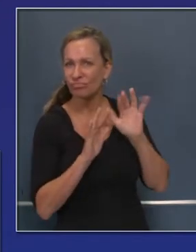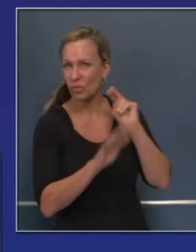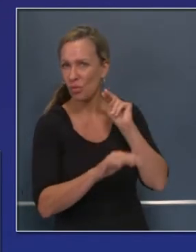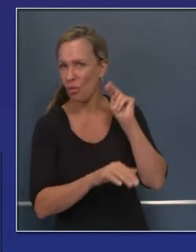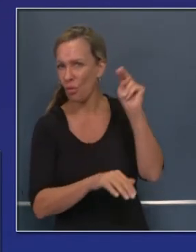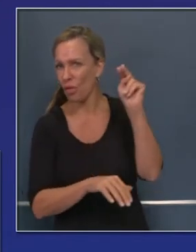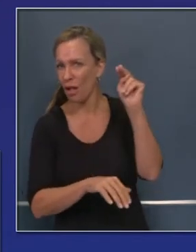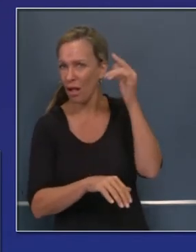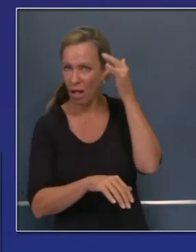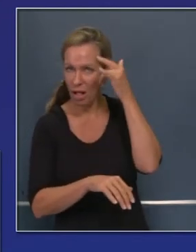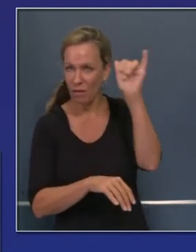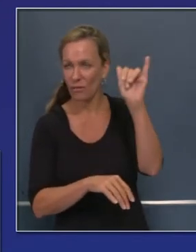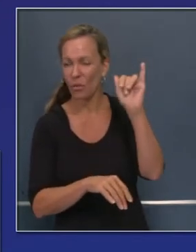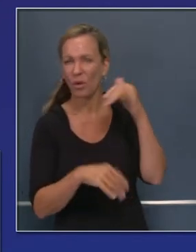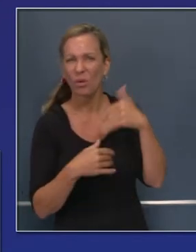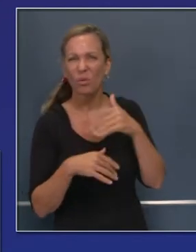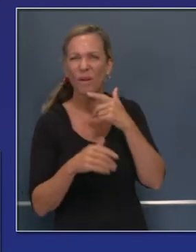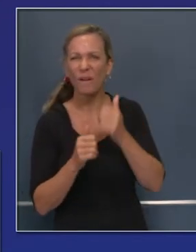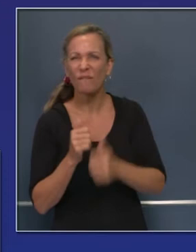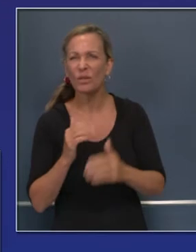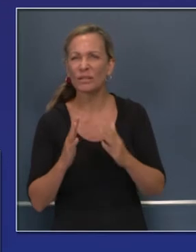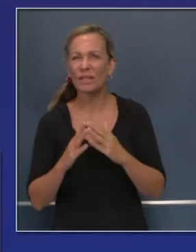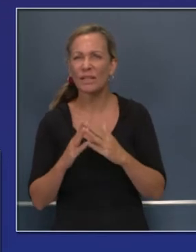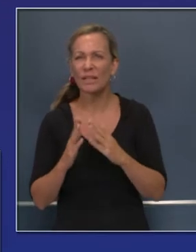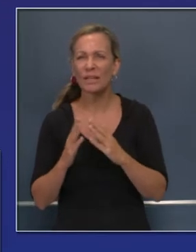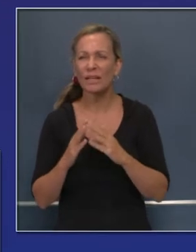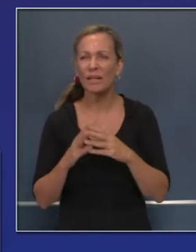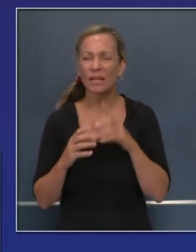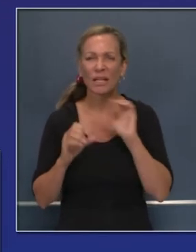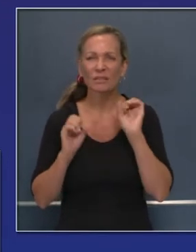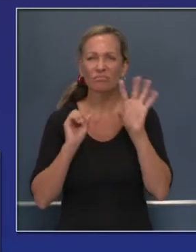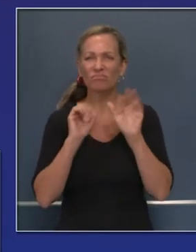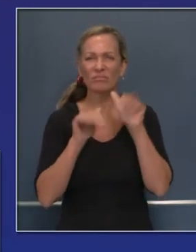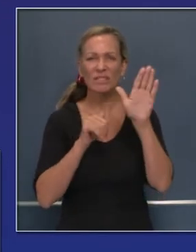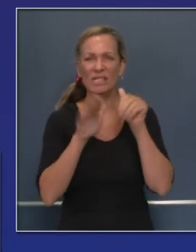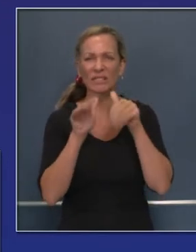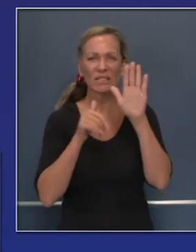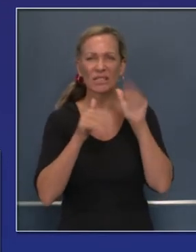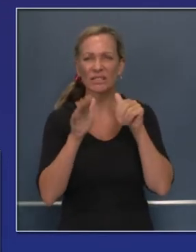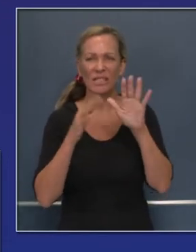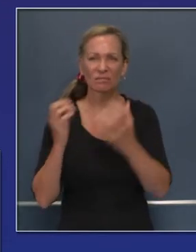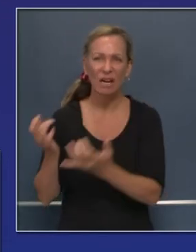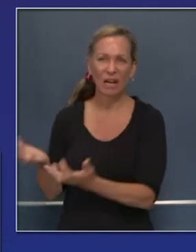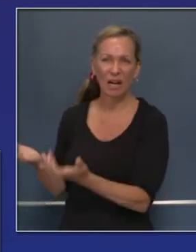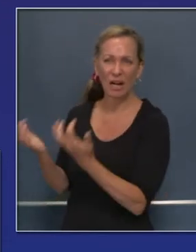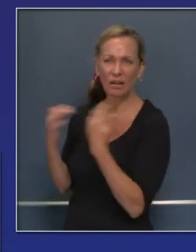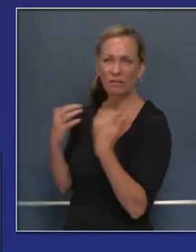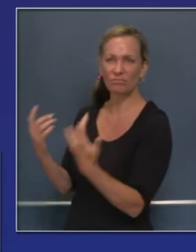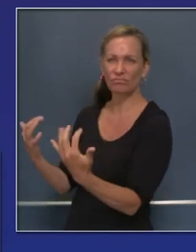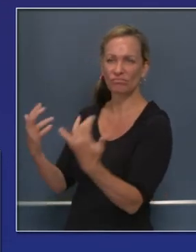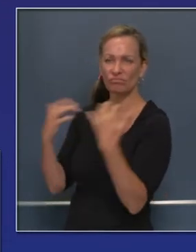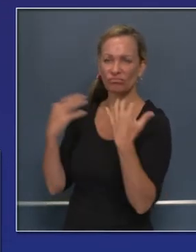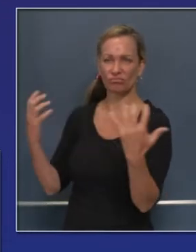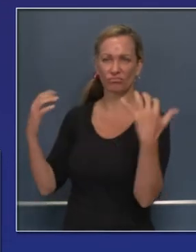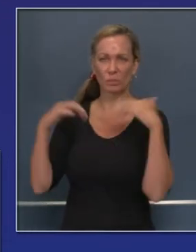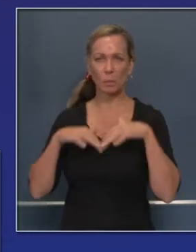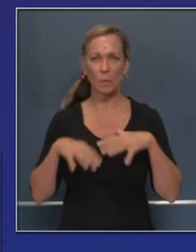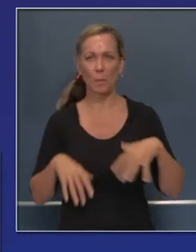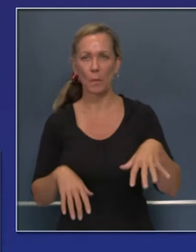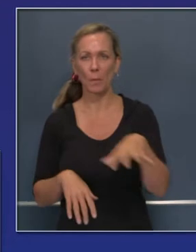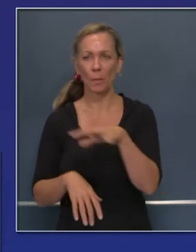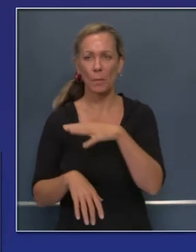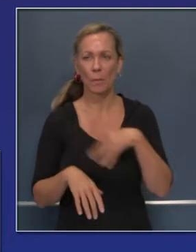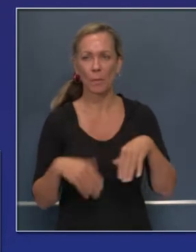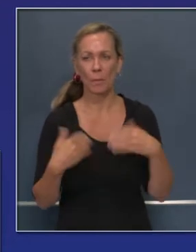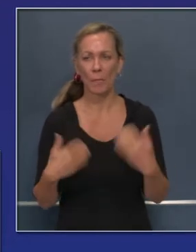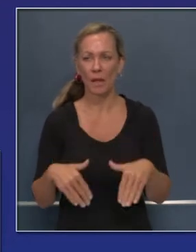de casi todos los departamentos del Estado, proporcionando a bomberos 2,827 bomberos. Esa es la cuenta a partir de esta